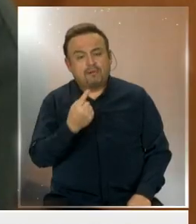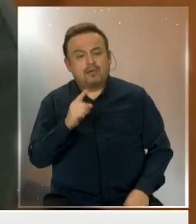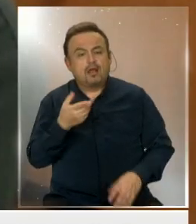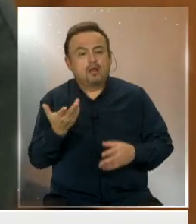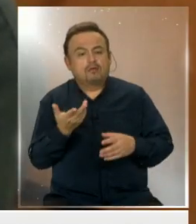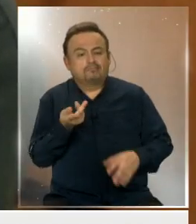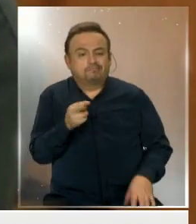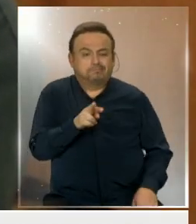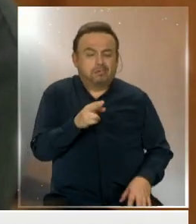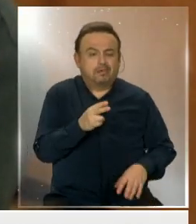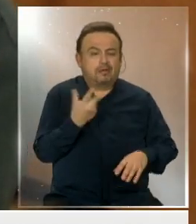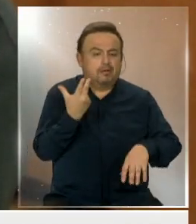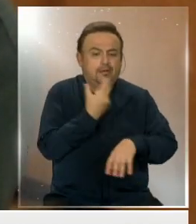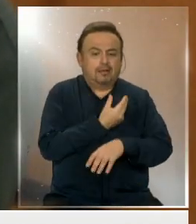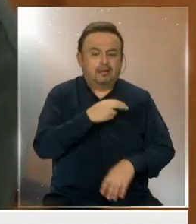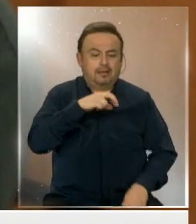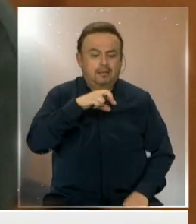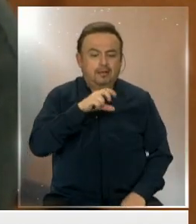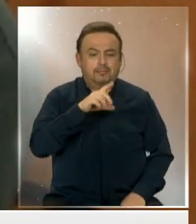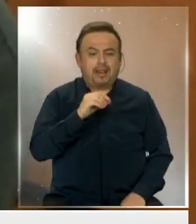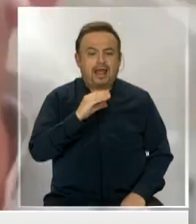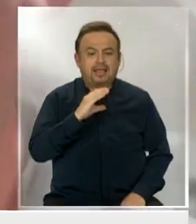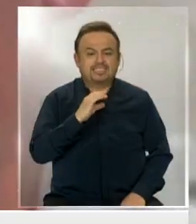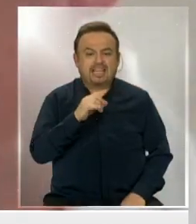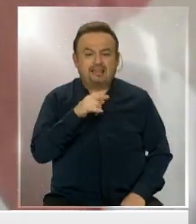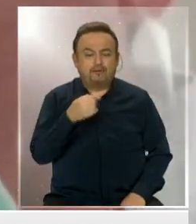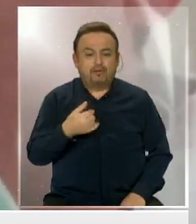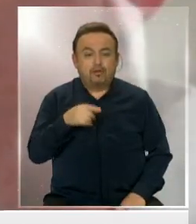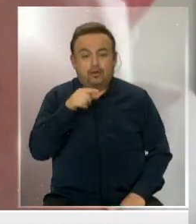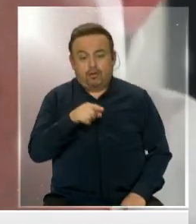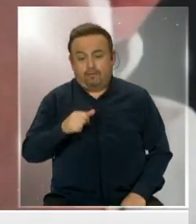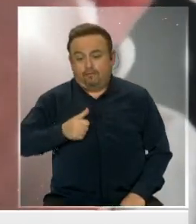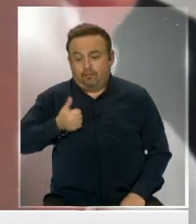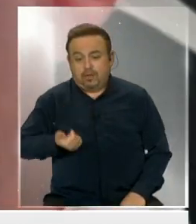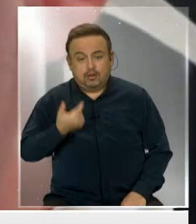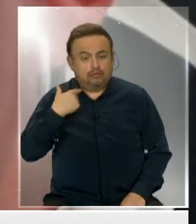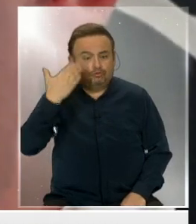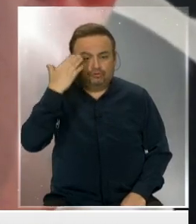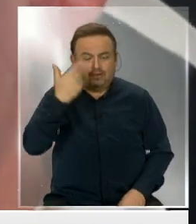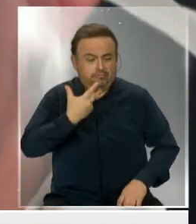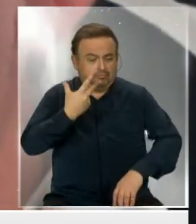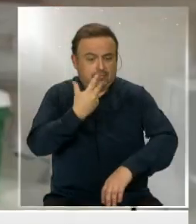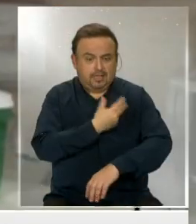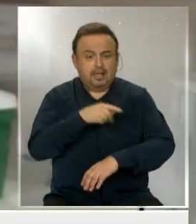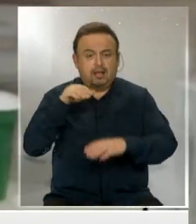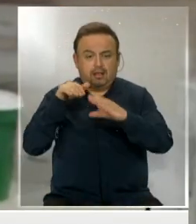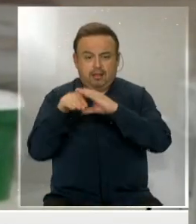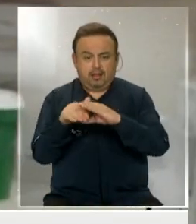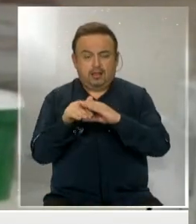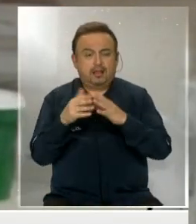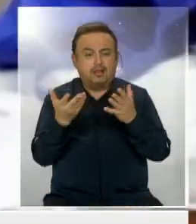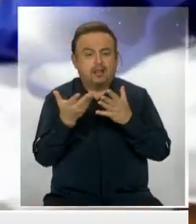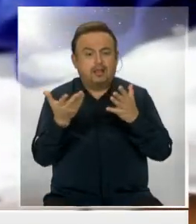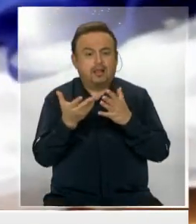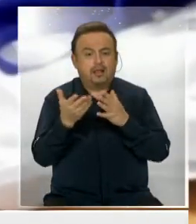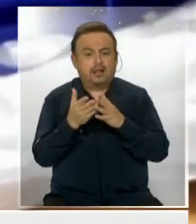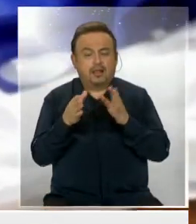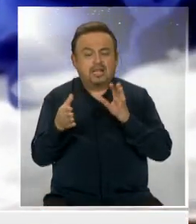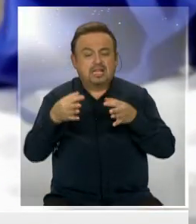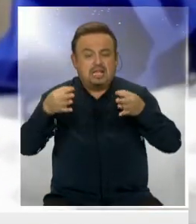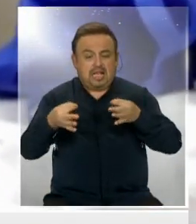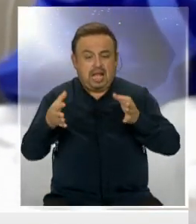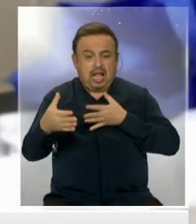Ni el médico ni el voluntario sabe qué fue lo que recibió el paciente. Toda la información queda almacenada en una especie de caja de